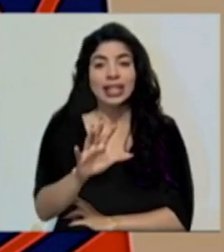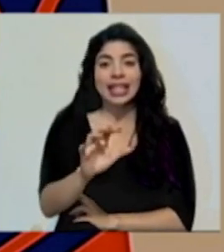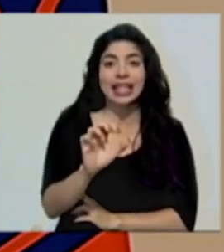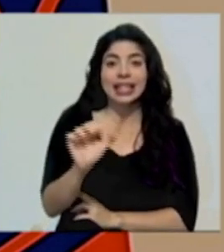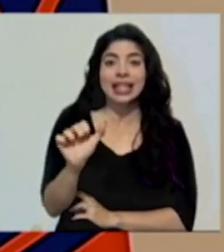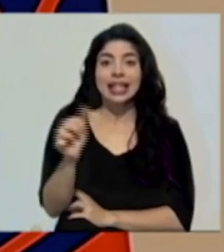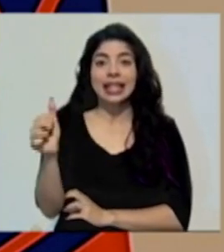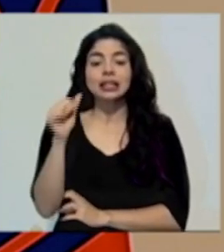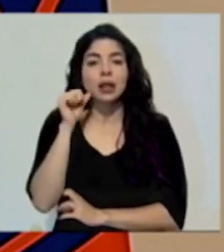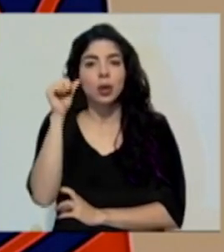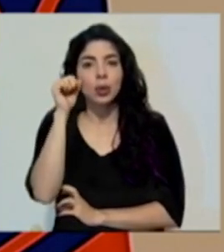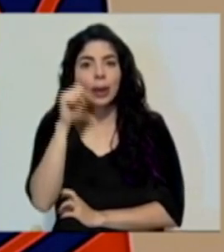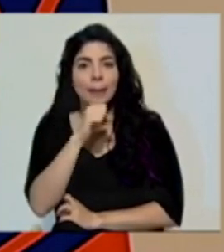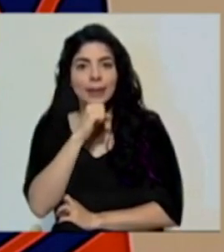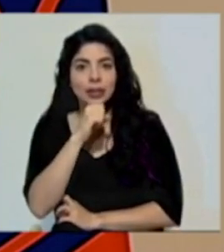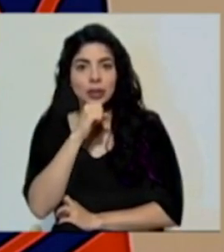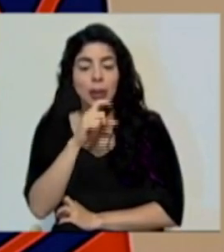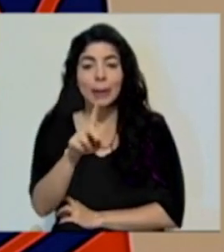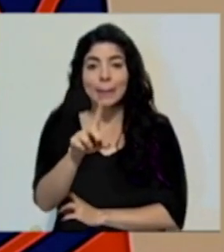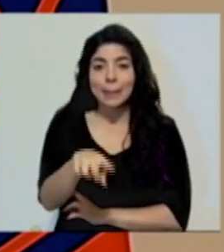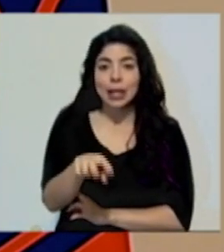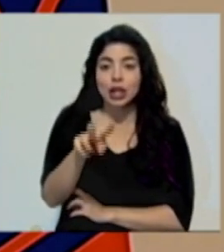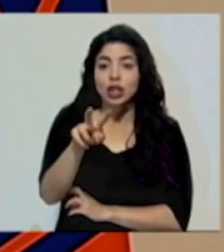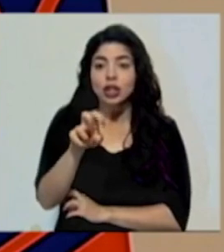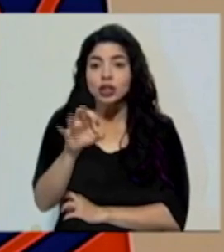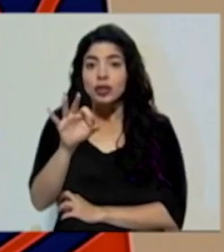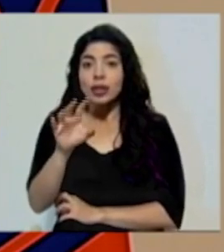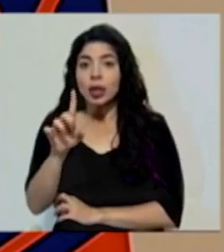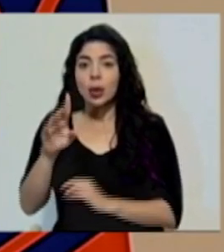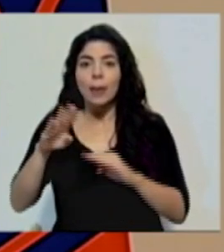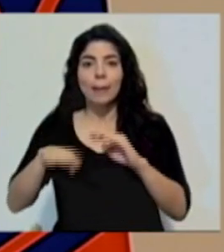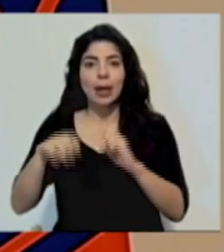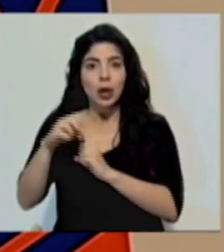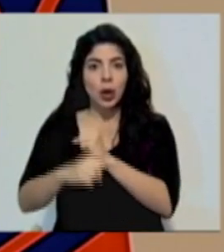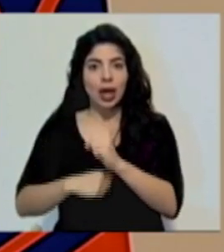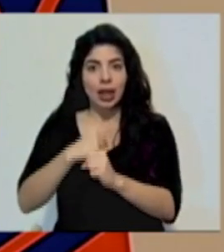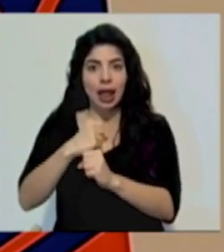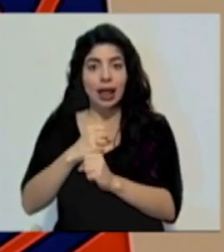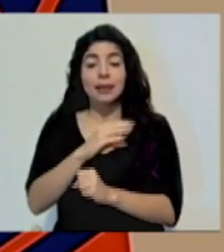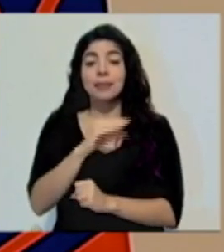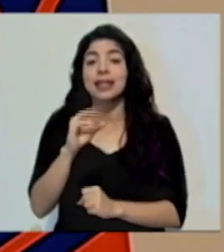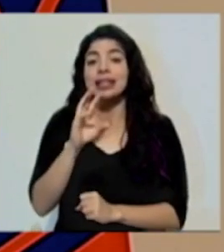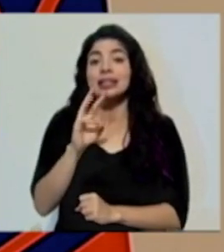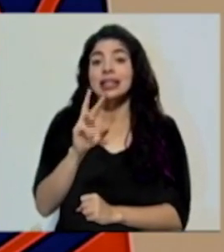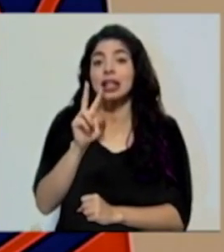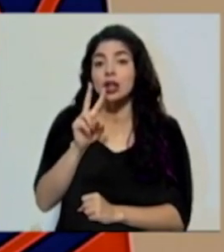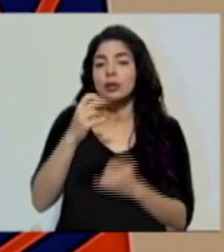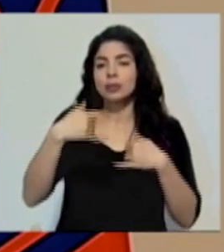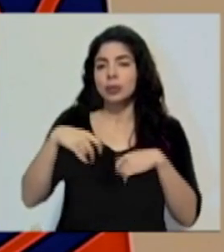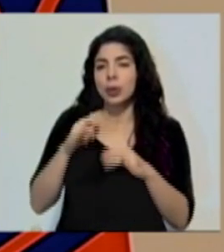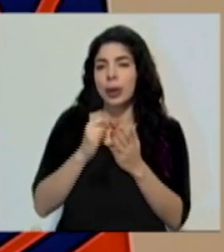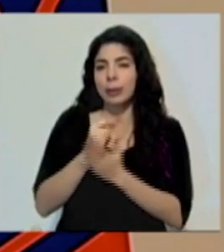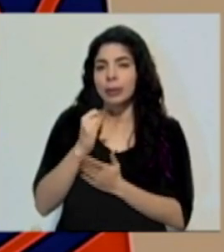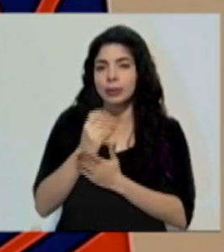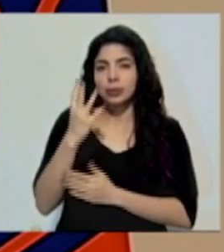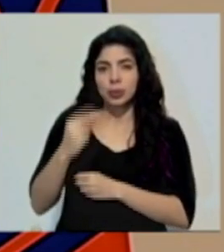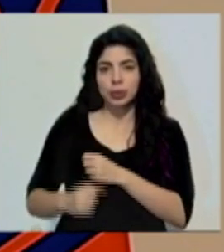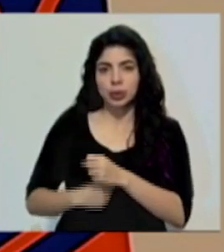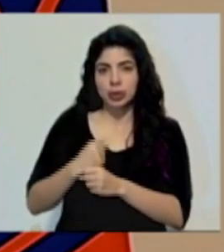510 adultos mayores, 1.291 menores de edad y 62 se encuentran en investigación.